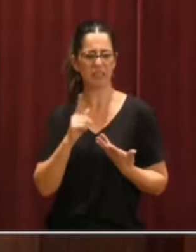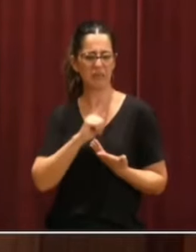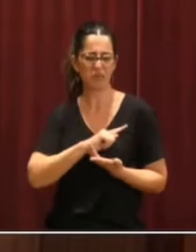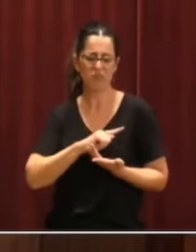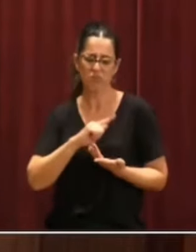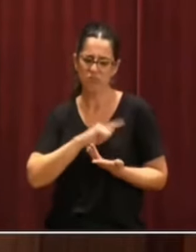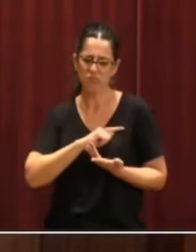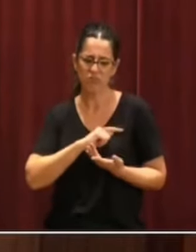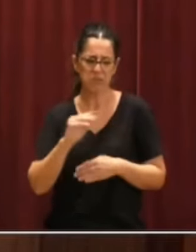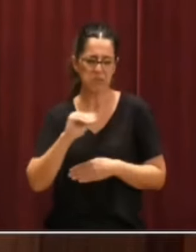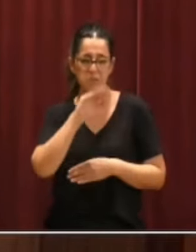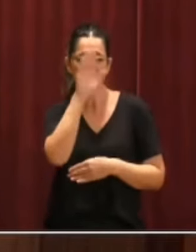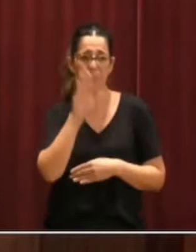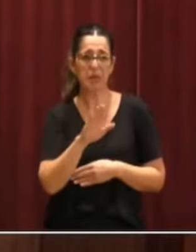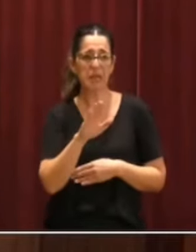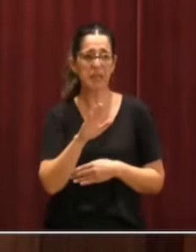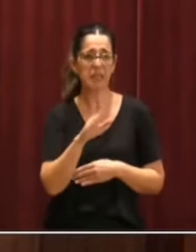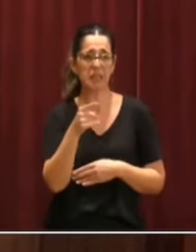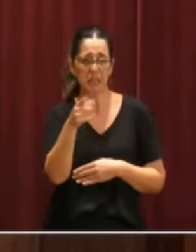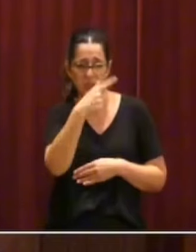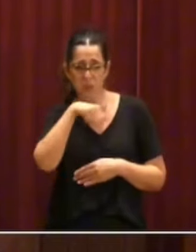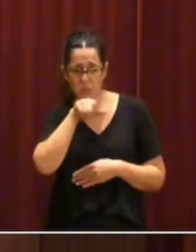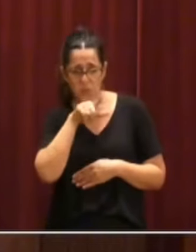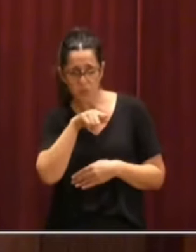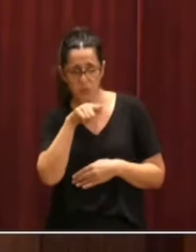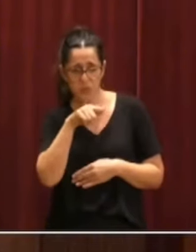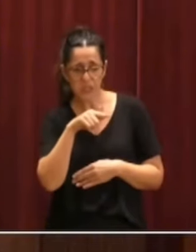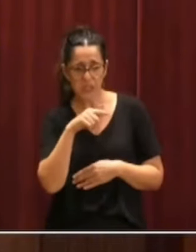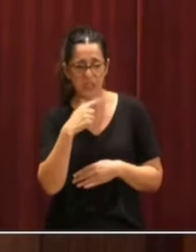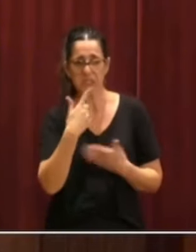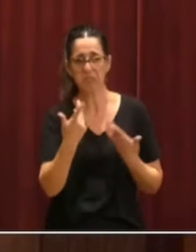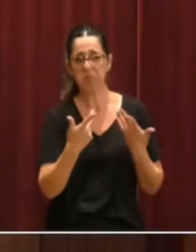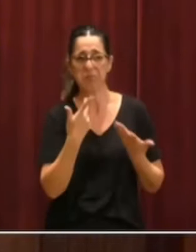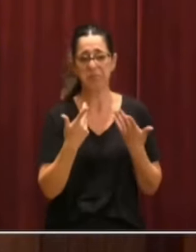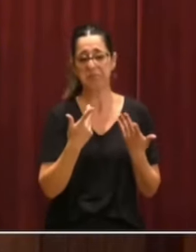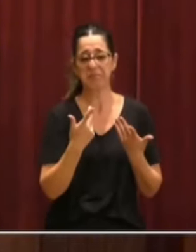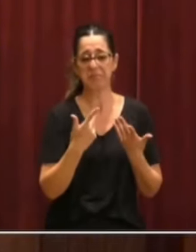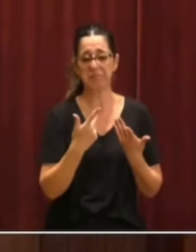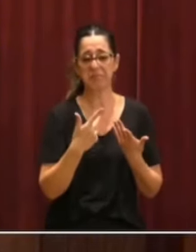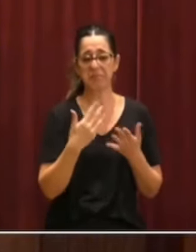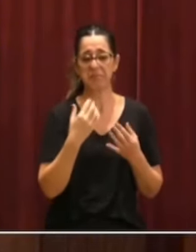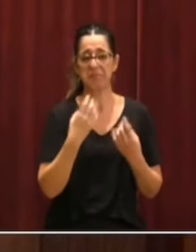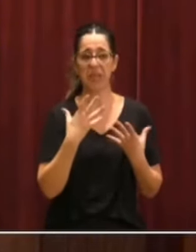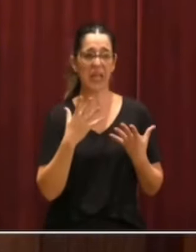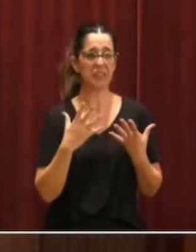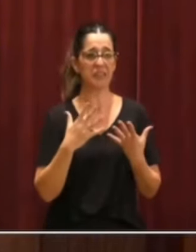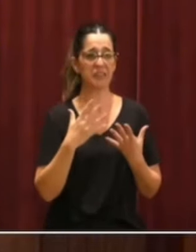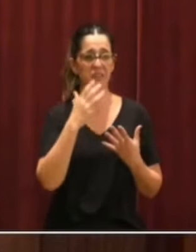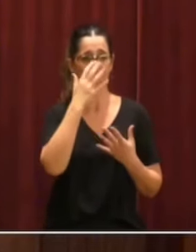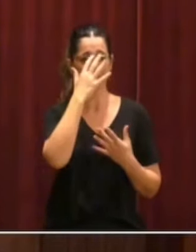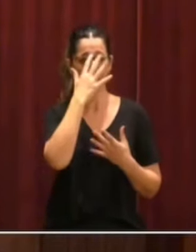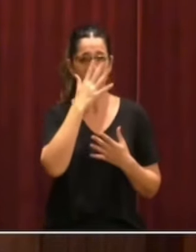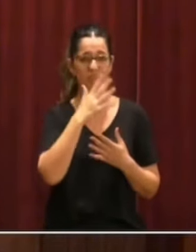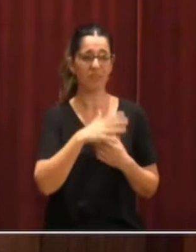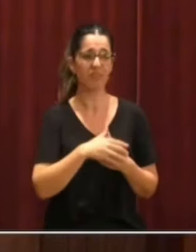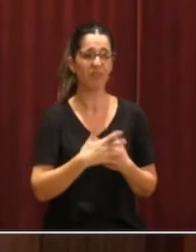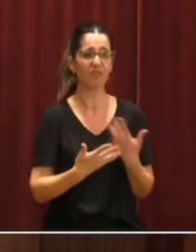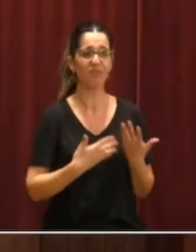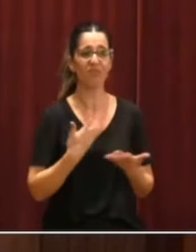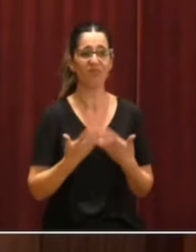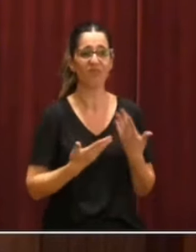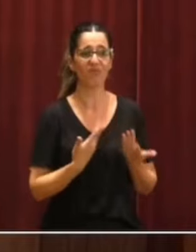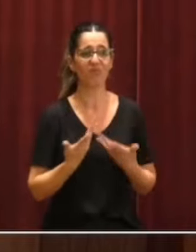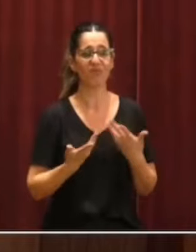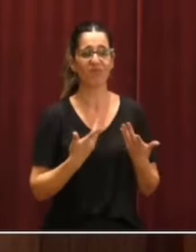parece que han decidido entre ustedes taparse las vergüenzas y el no echarse los